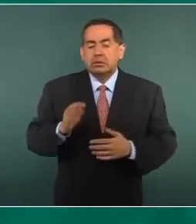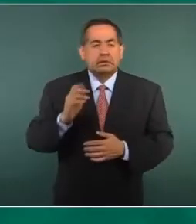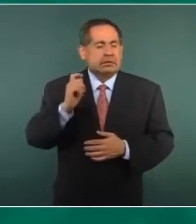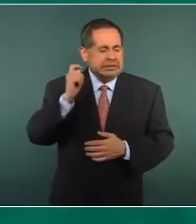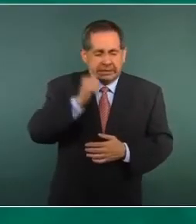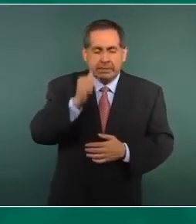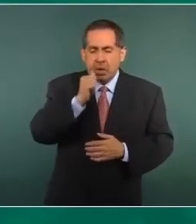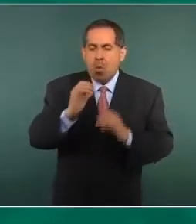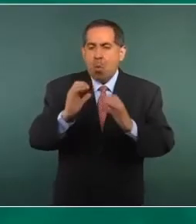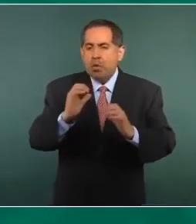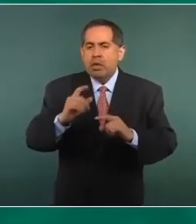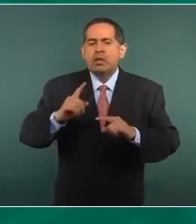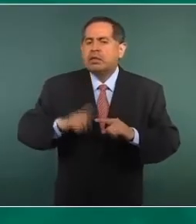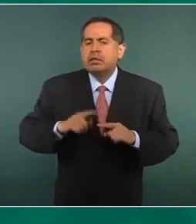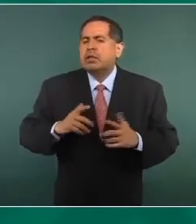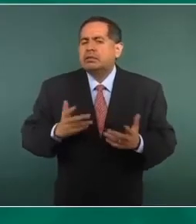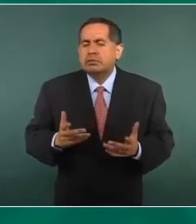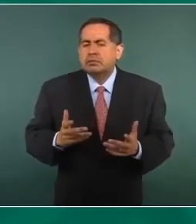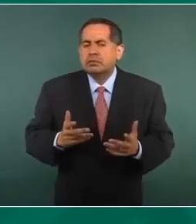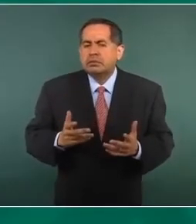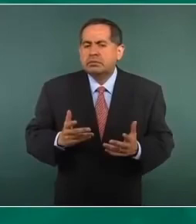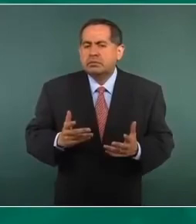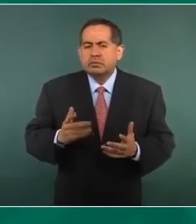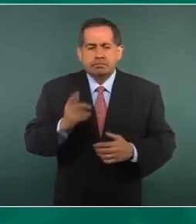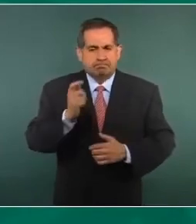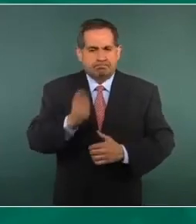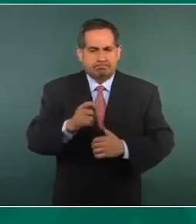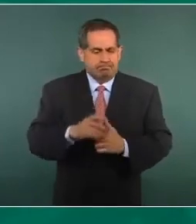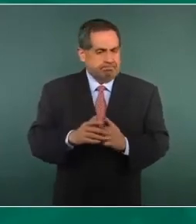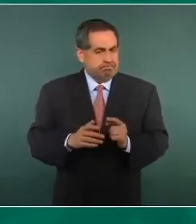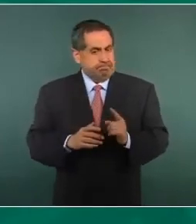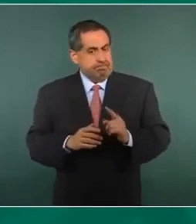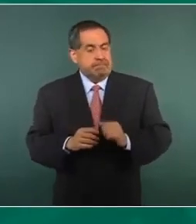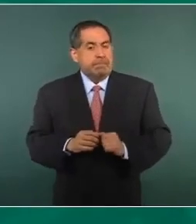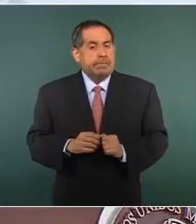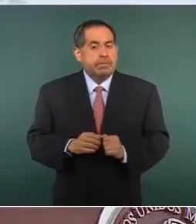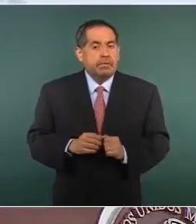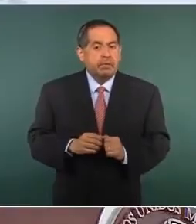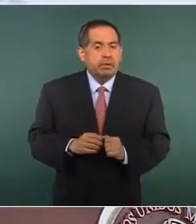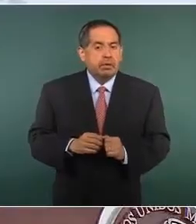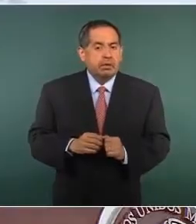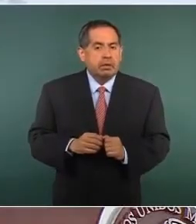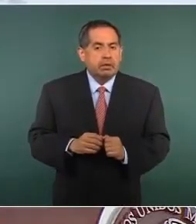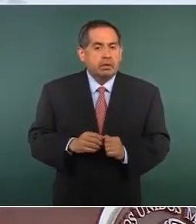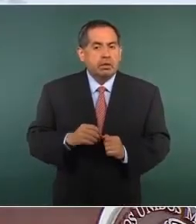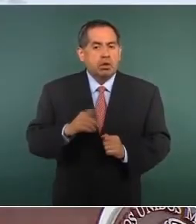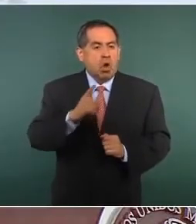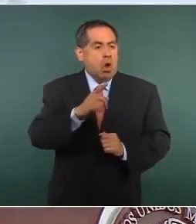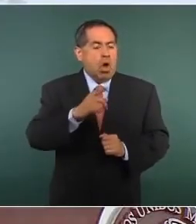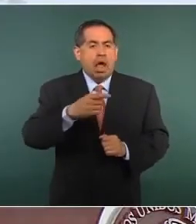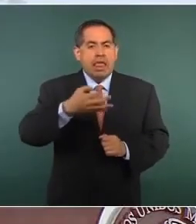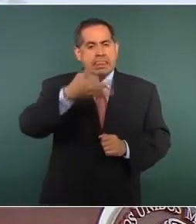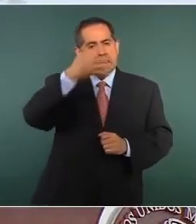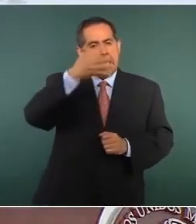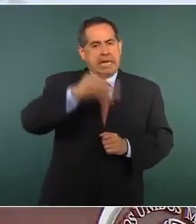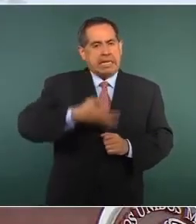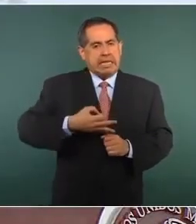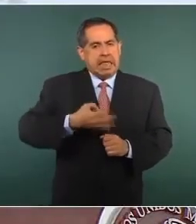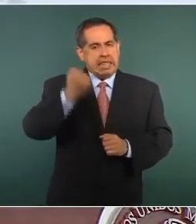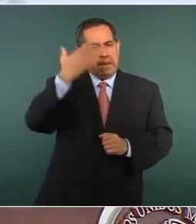es no dañar la dignidad de las personas.